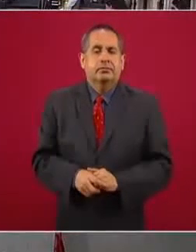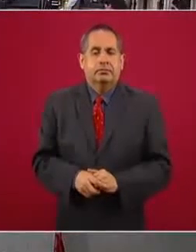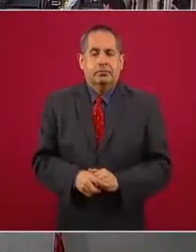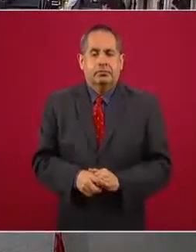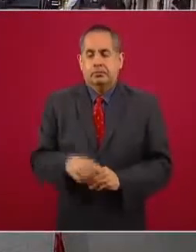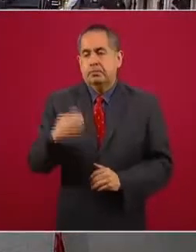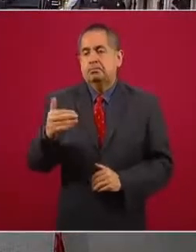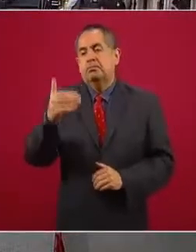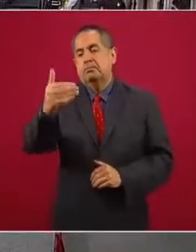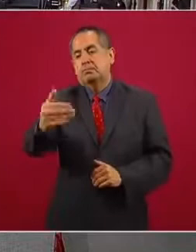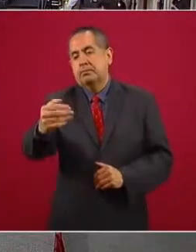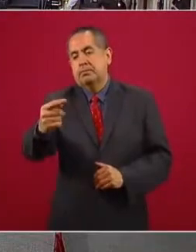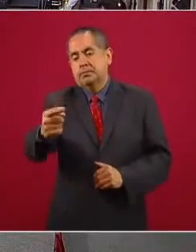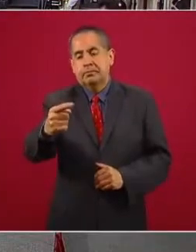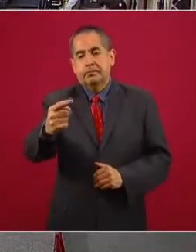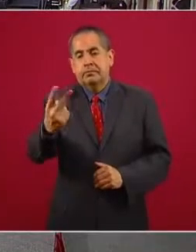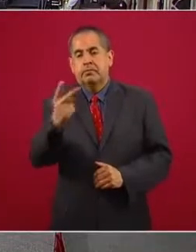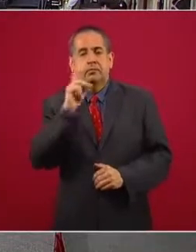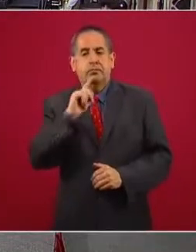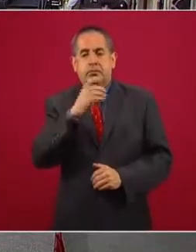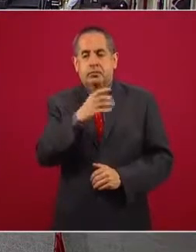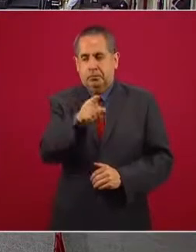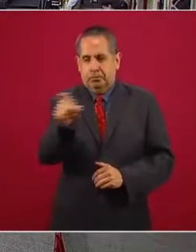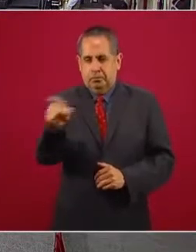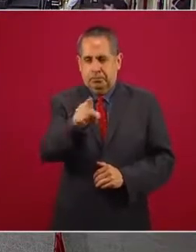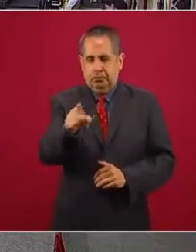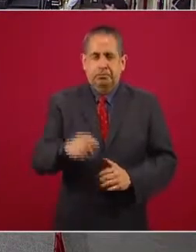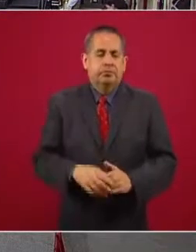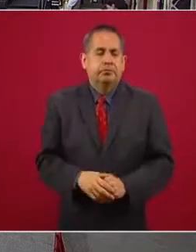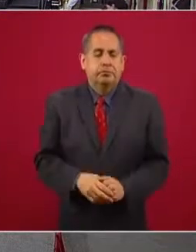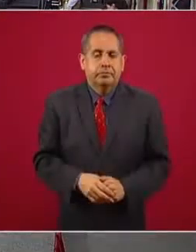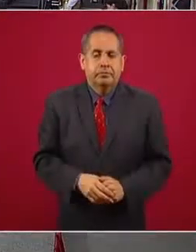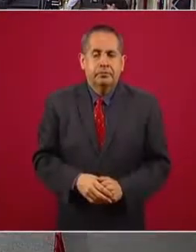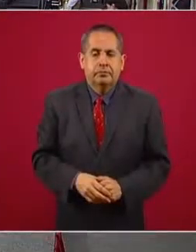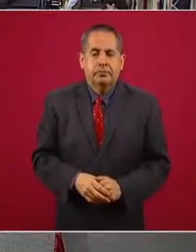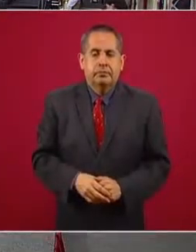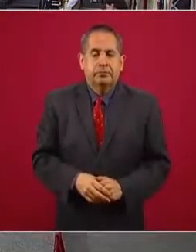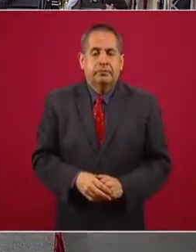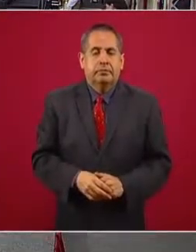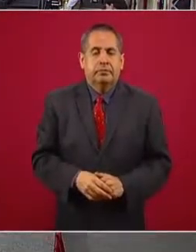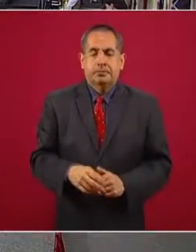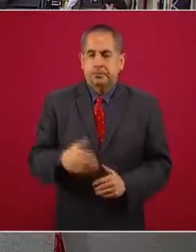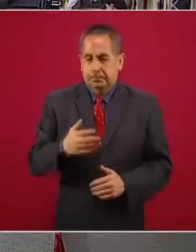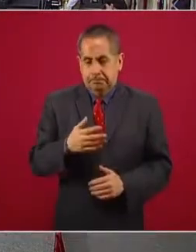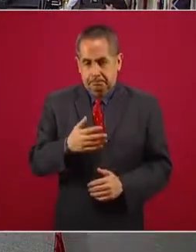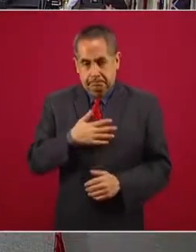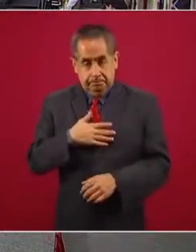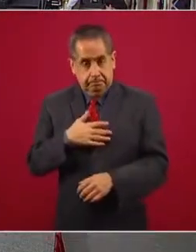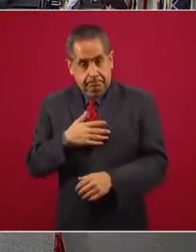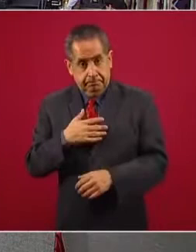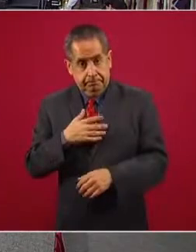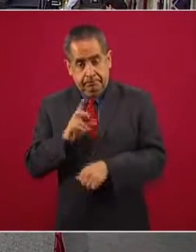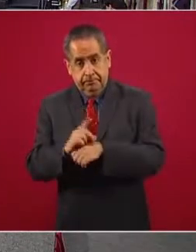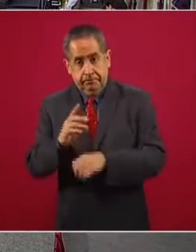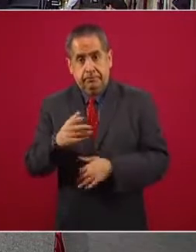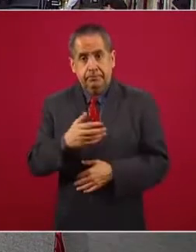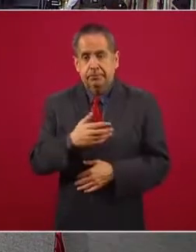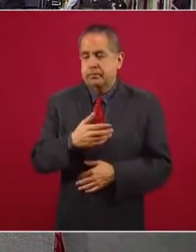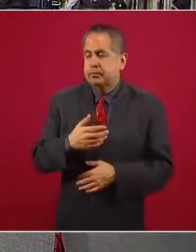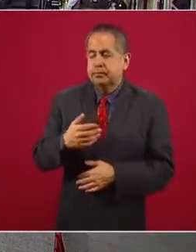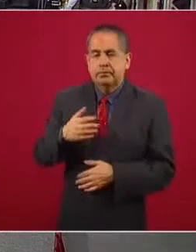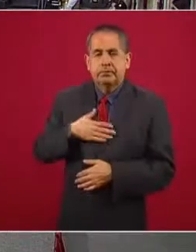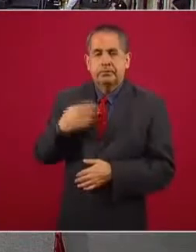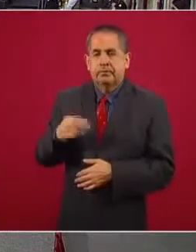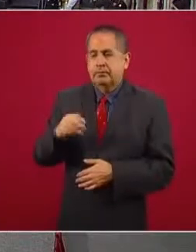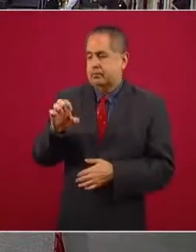Vamos para atrás, para las dos compañeras. Gracias. ¿Qué tal, presidente? Dalila Escobar, de A Tiempo.TV.